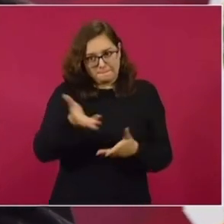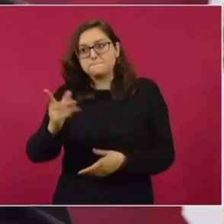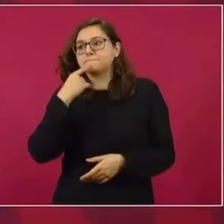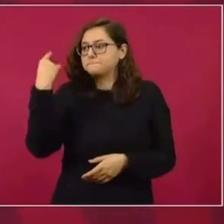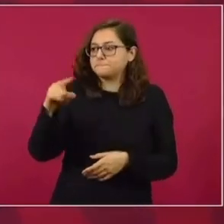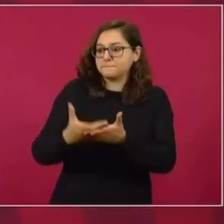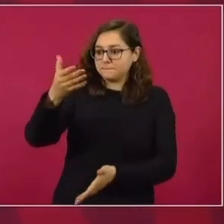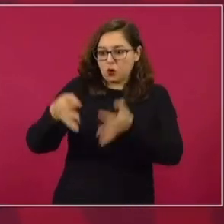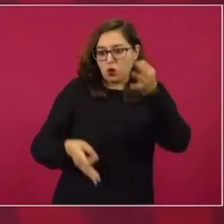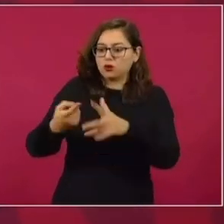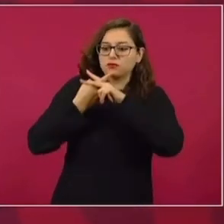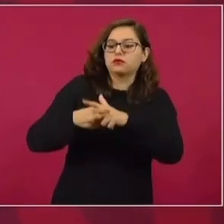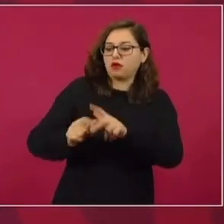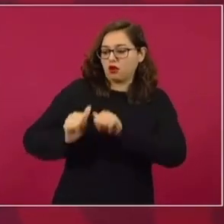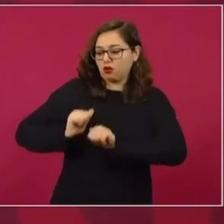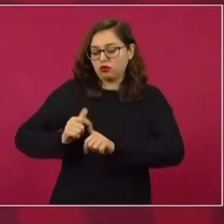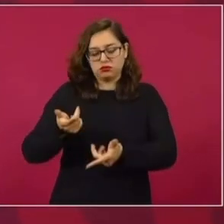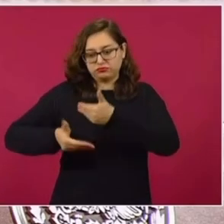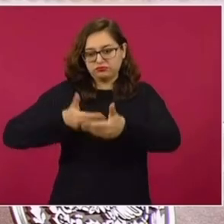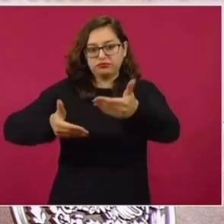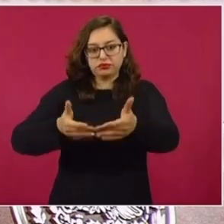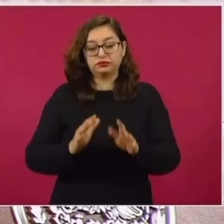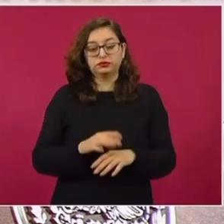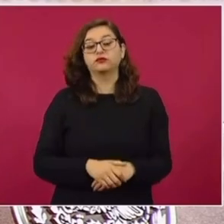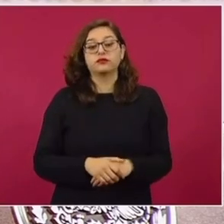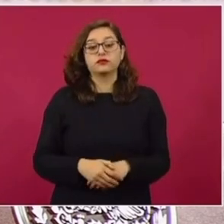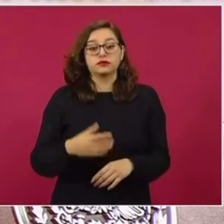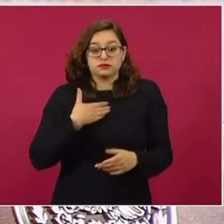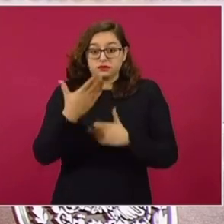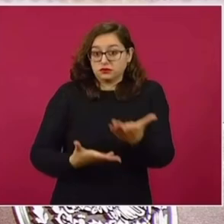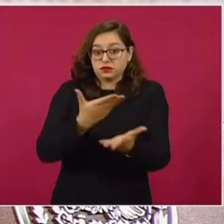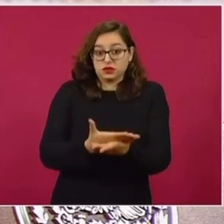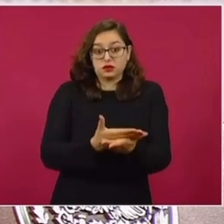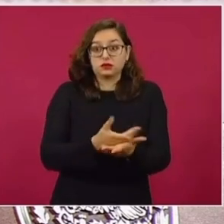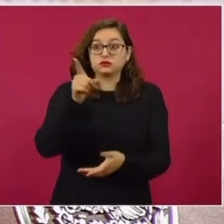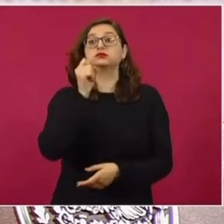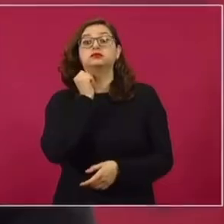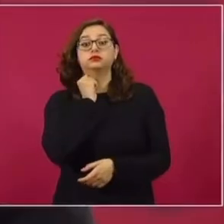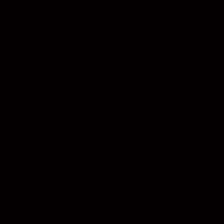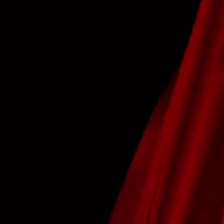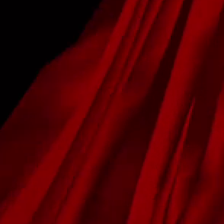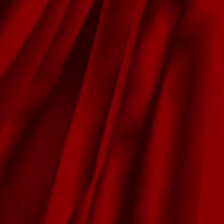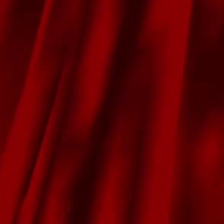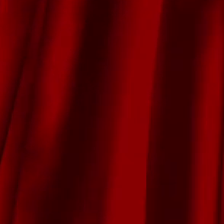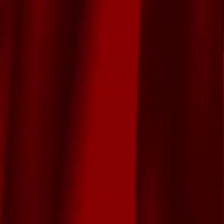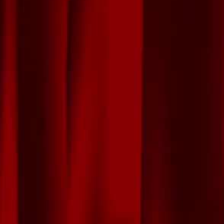quien va a aprobar la propuesta que yo envío es el Senado.